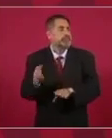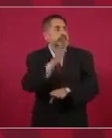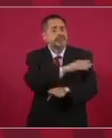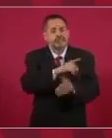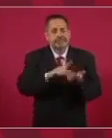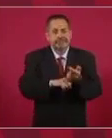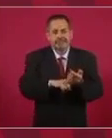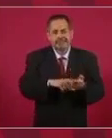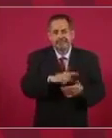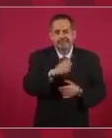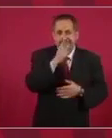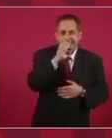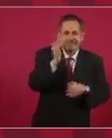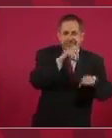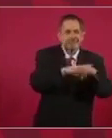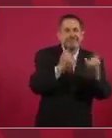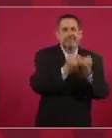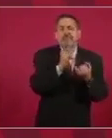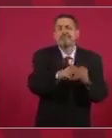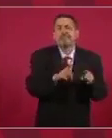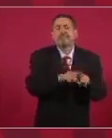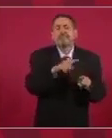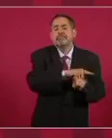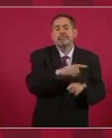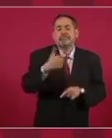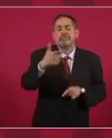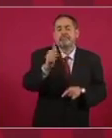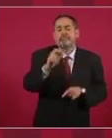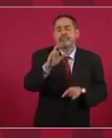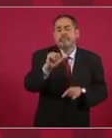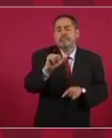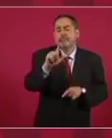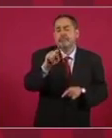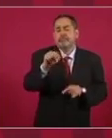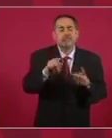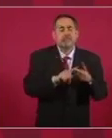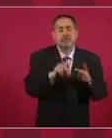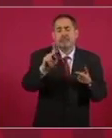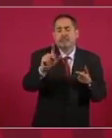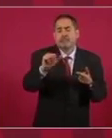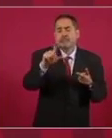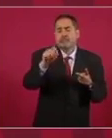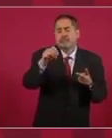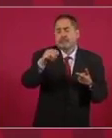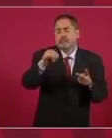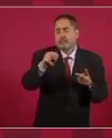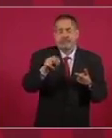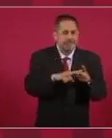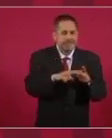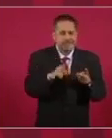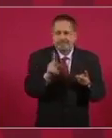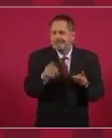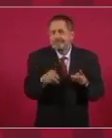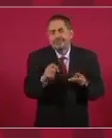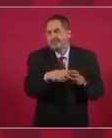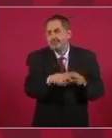gentes como García Luna, como Palomino, que no